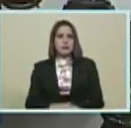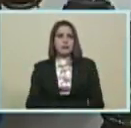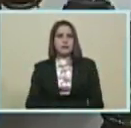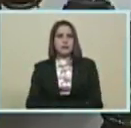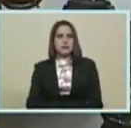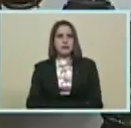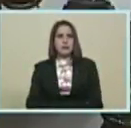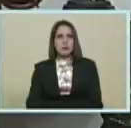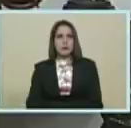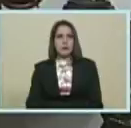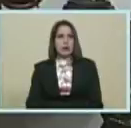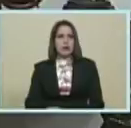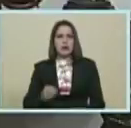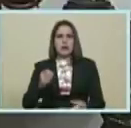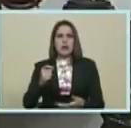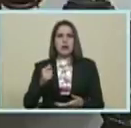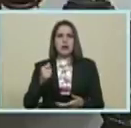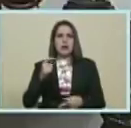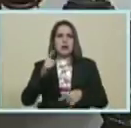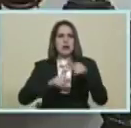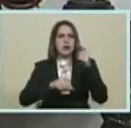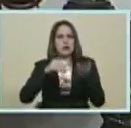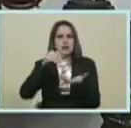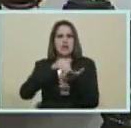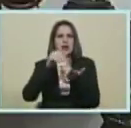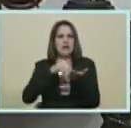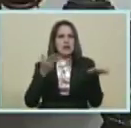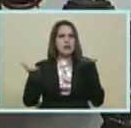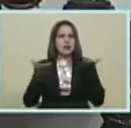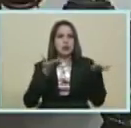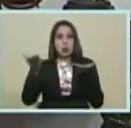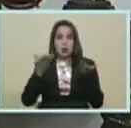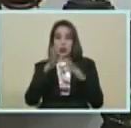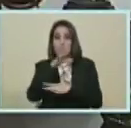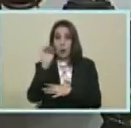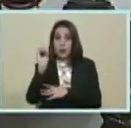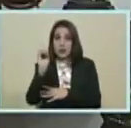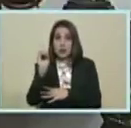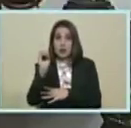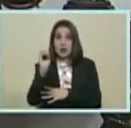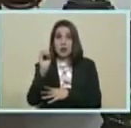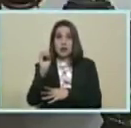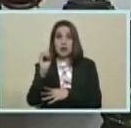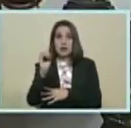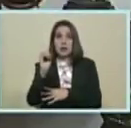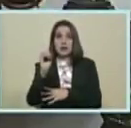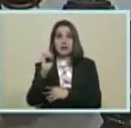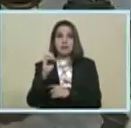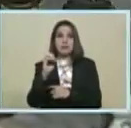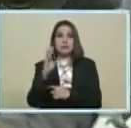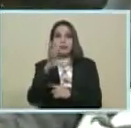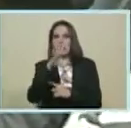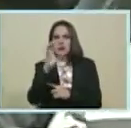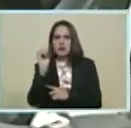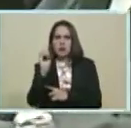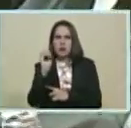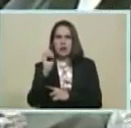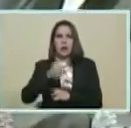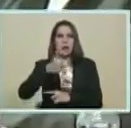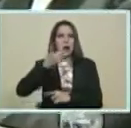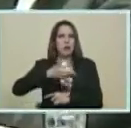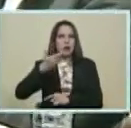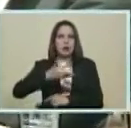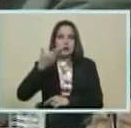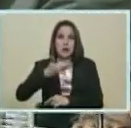Bienes Servicios 50 Productos Que son los 50 Productos Más